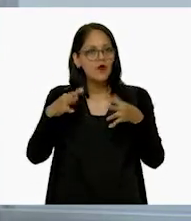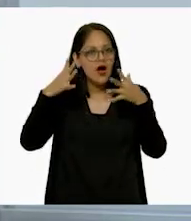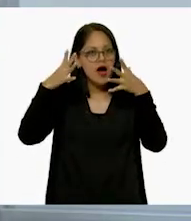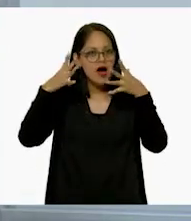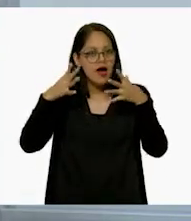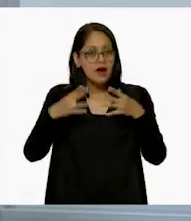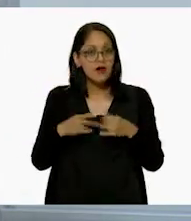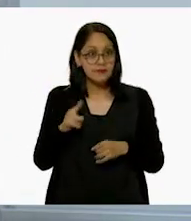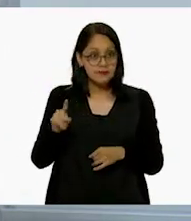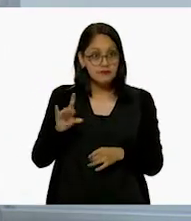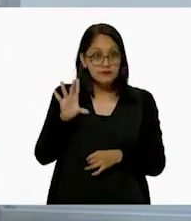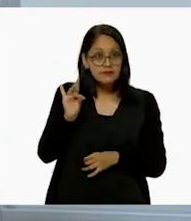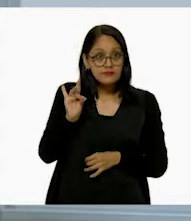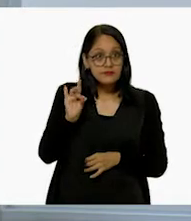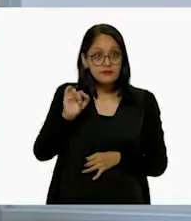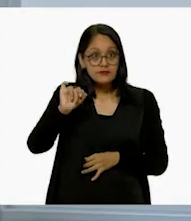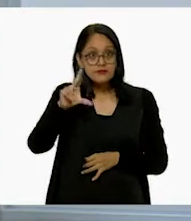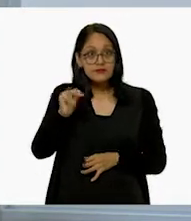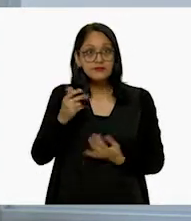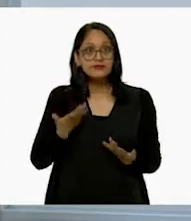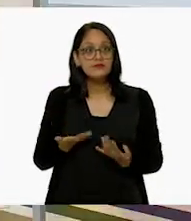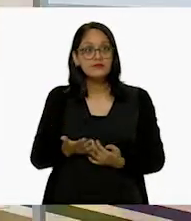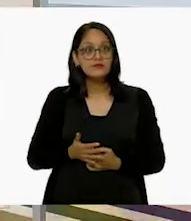¿Crees que se quedaron pegados? A ver.